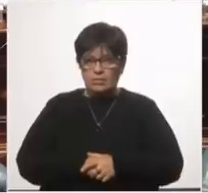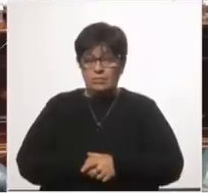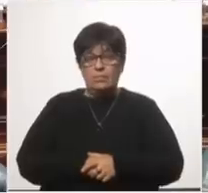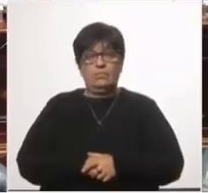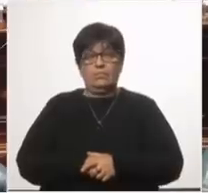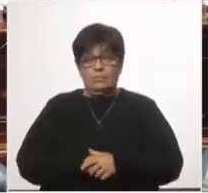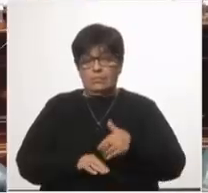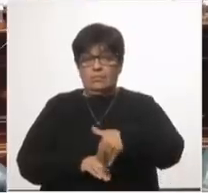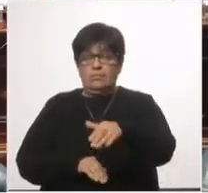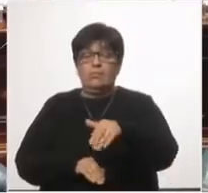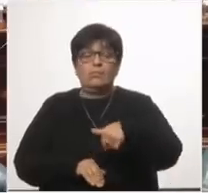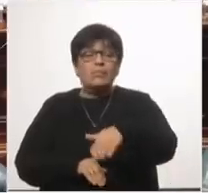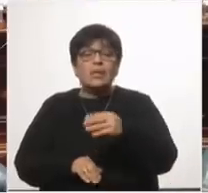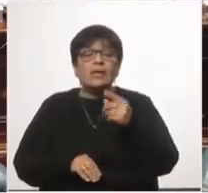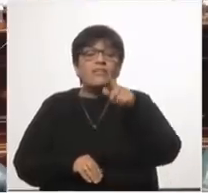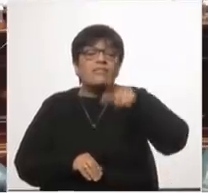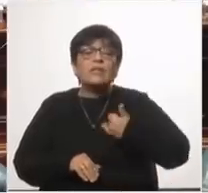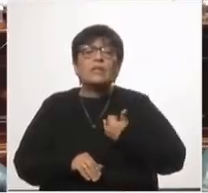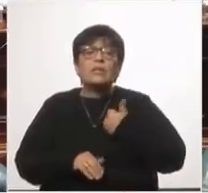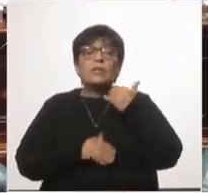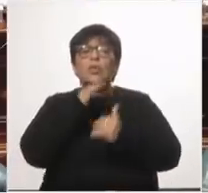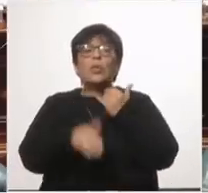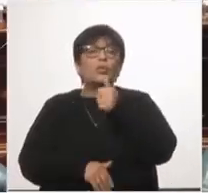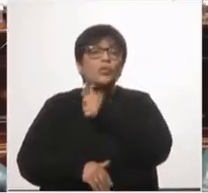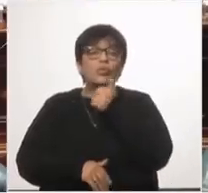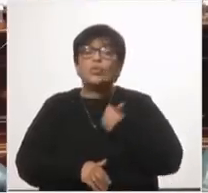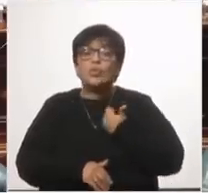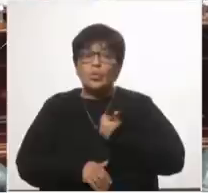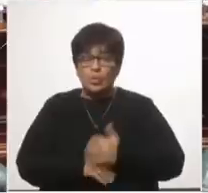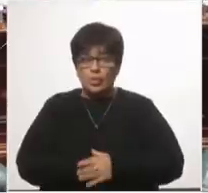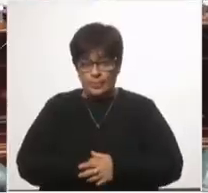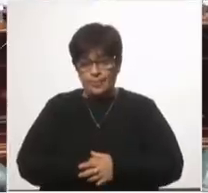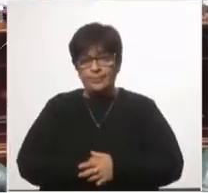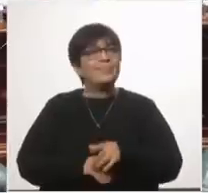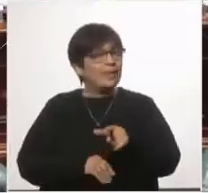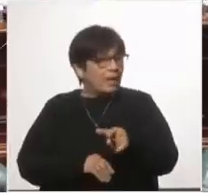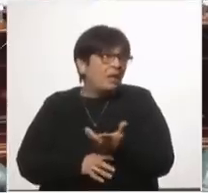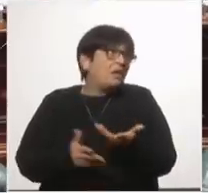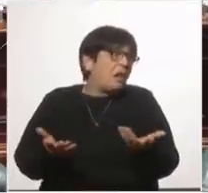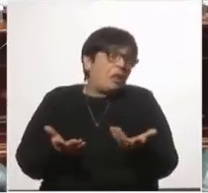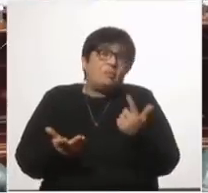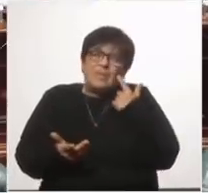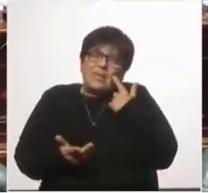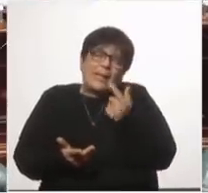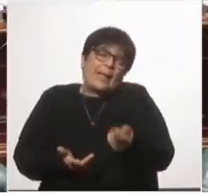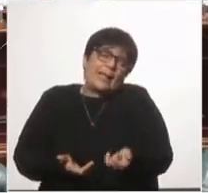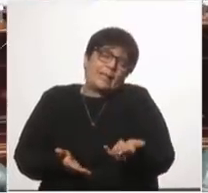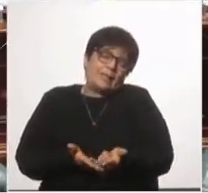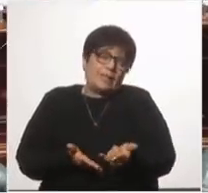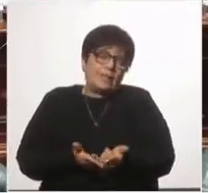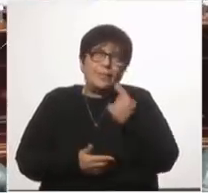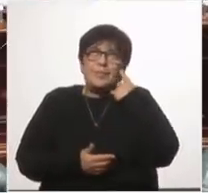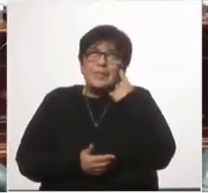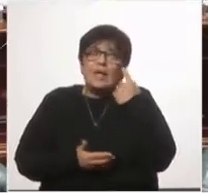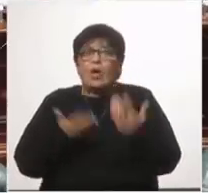¿qué se va a hacer sobre esto? ¿cuáles son las propuestas para superar esta situación? y una cosa que quizás es pequeña es pequeña